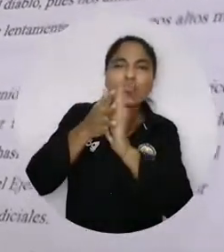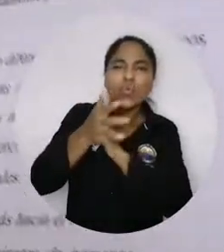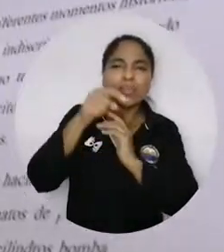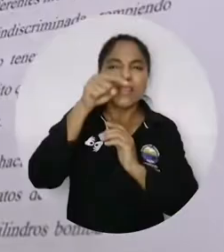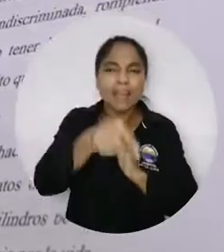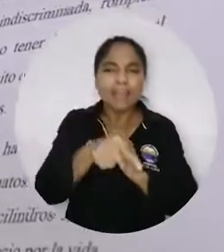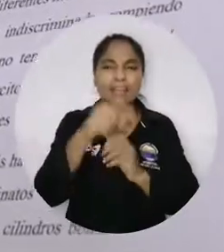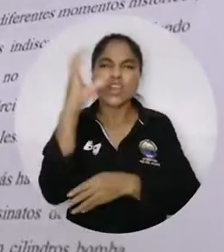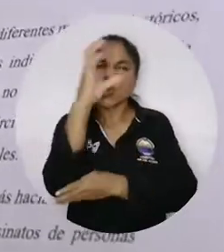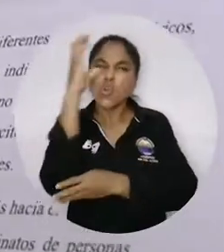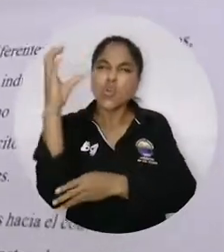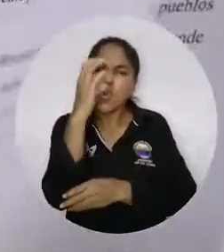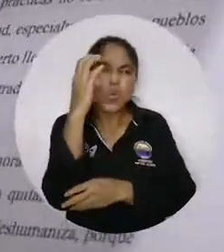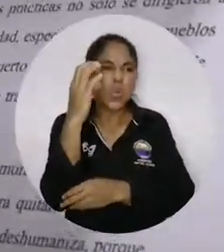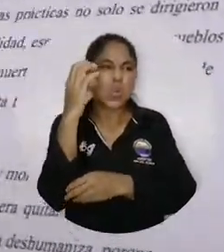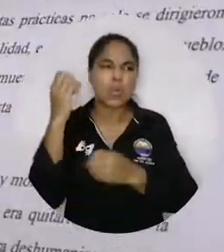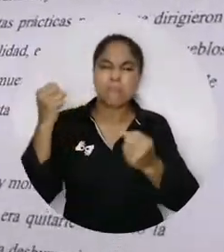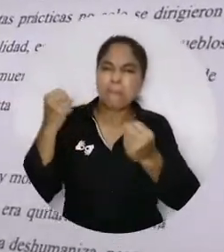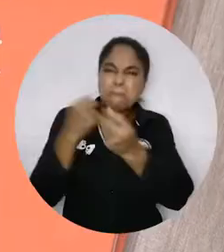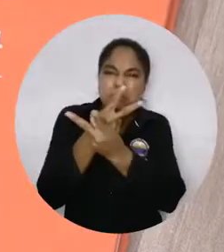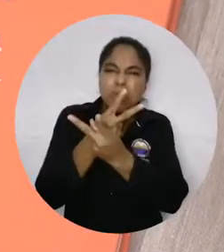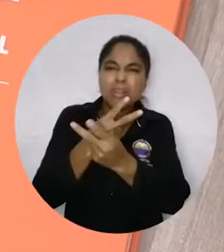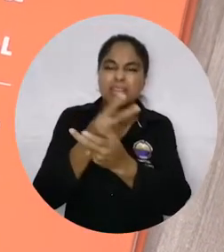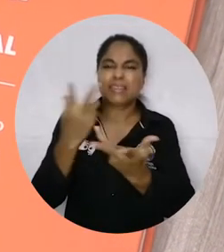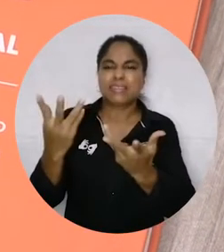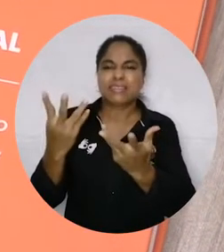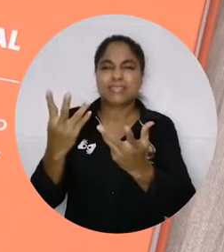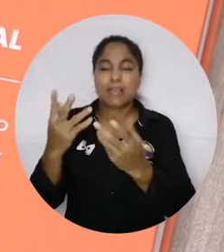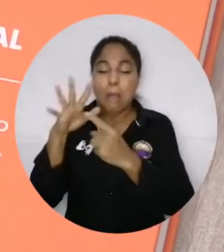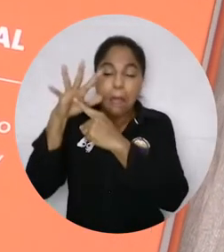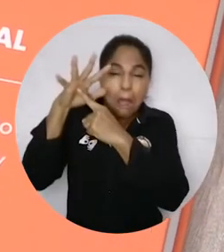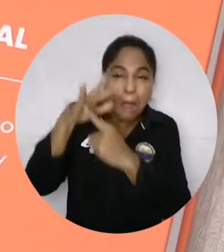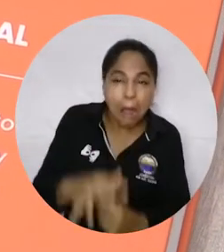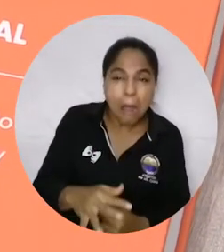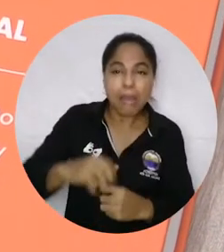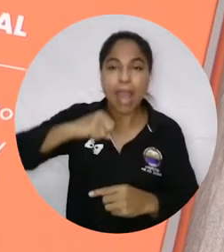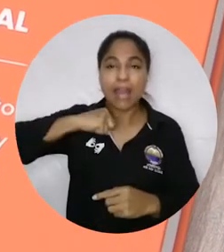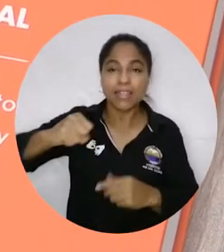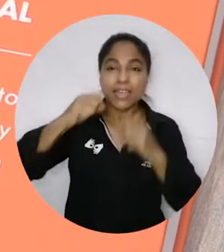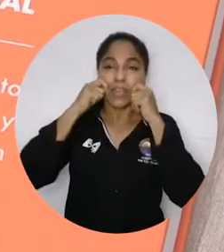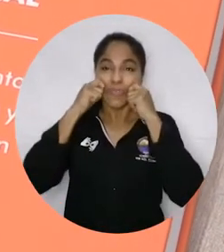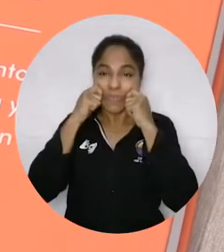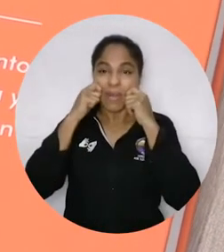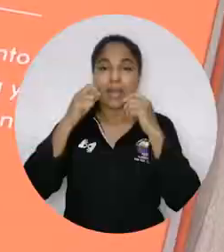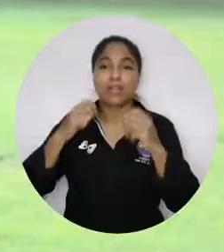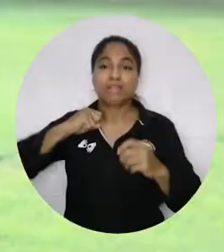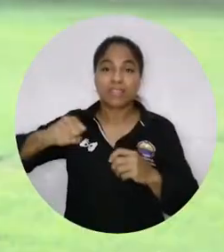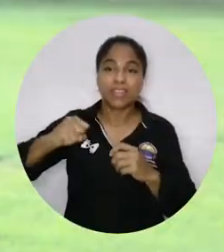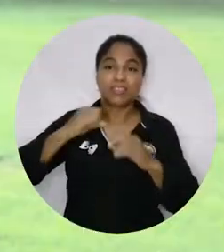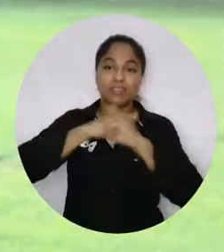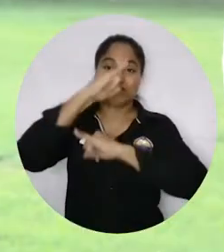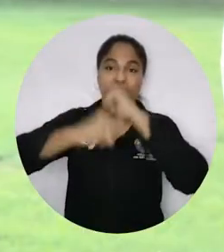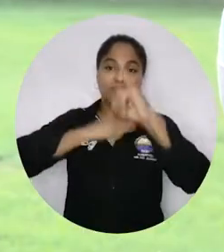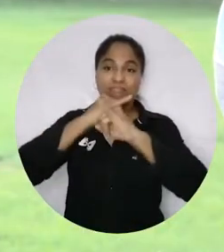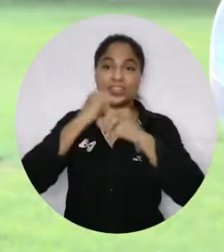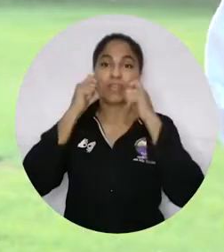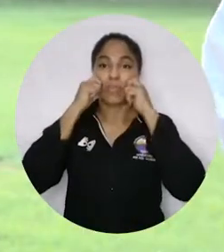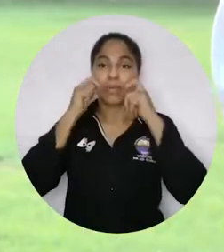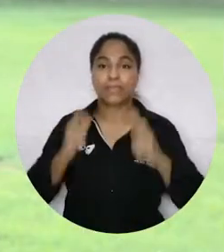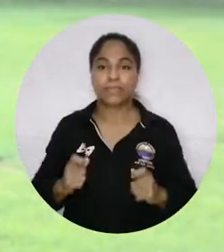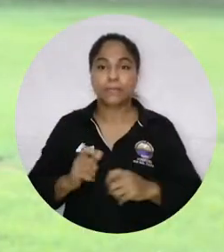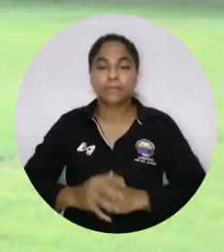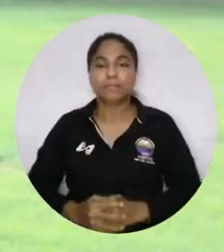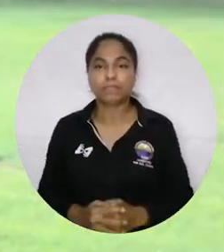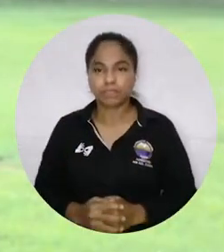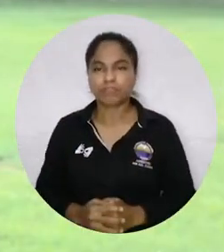esclarecer la complejidad del conflicto armado colombiano, las violaciones de derechos humanos y el derecho internacional humanitario. Es una oportunidad